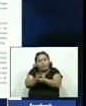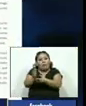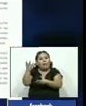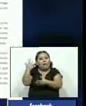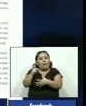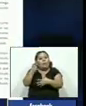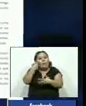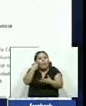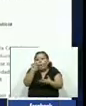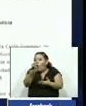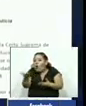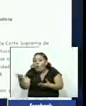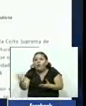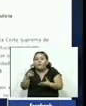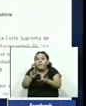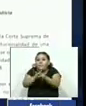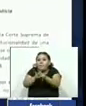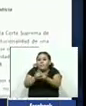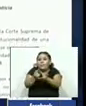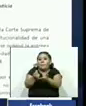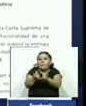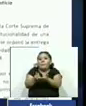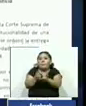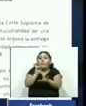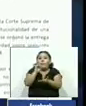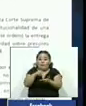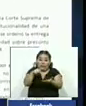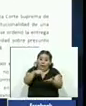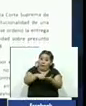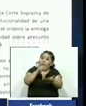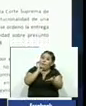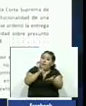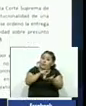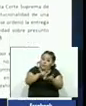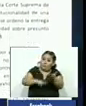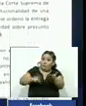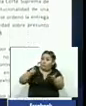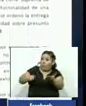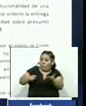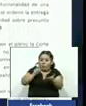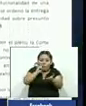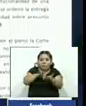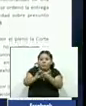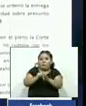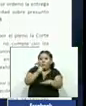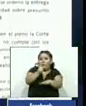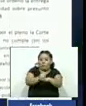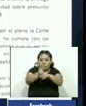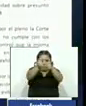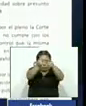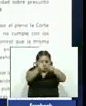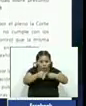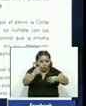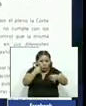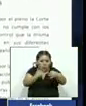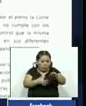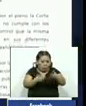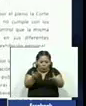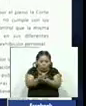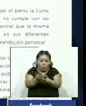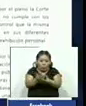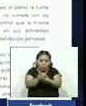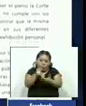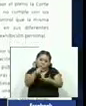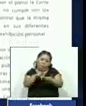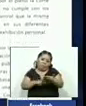probidad sobre los casos de enriquecimiento ilícito en el documento los magistrados establecen que la remisión de la certificación no cumple con los